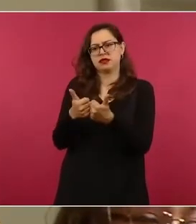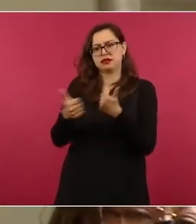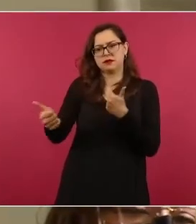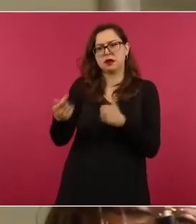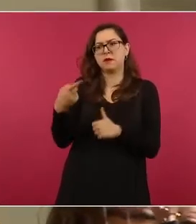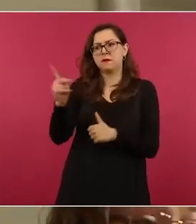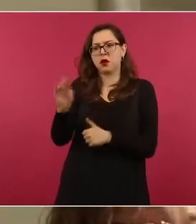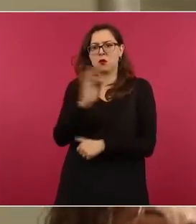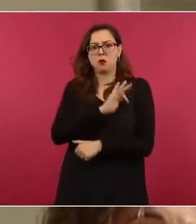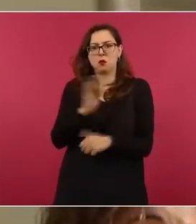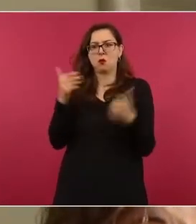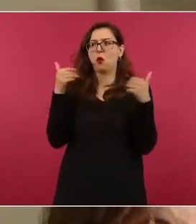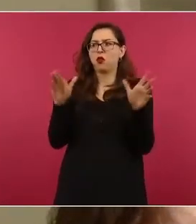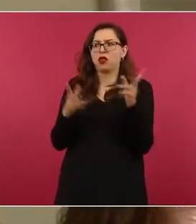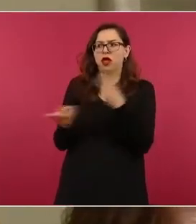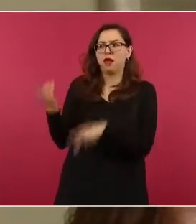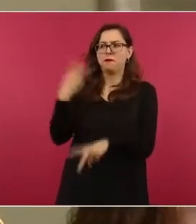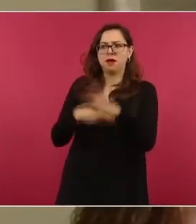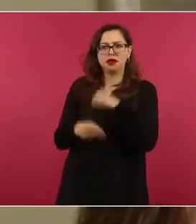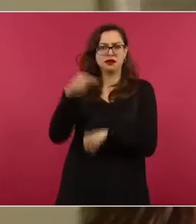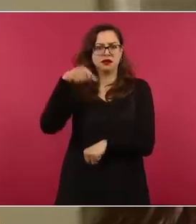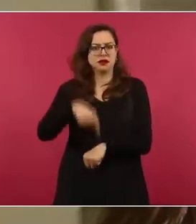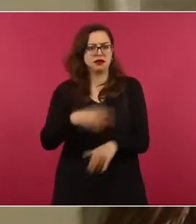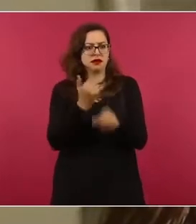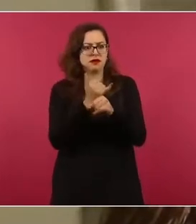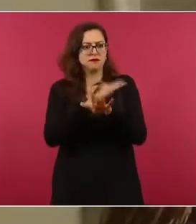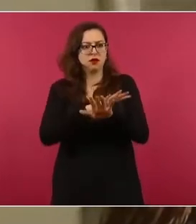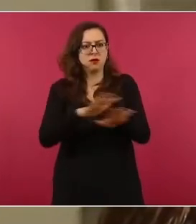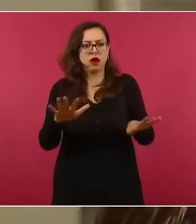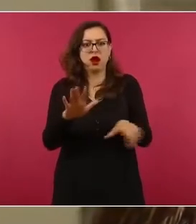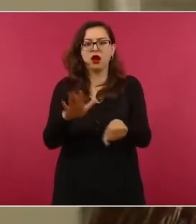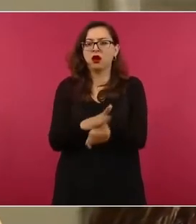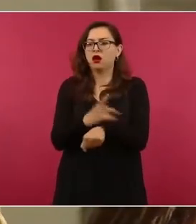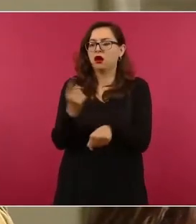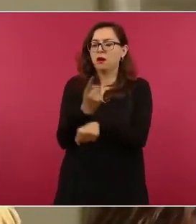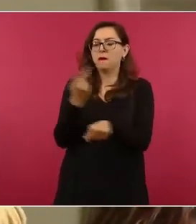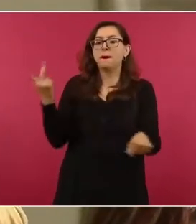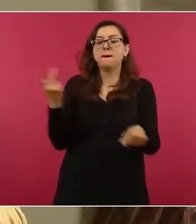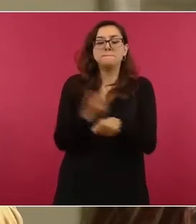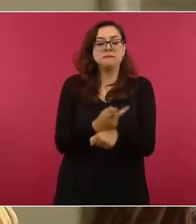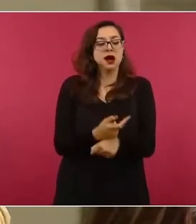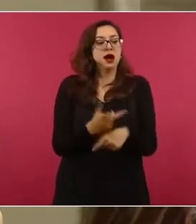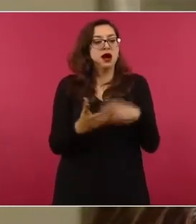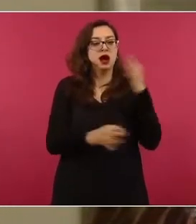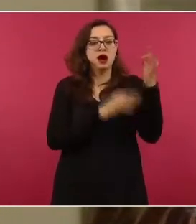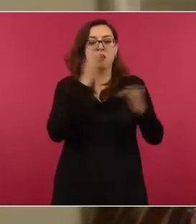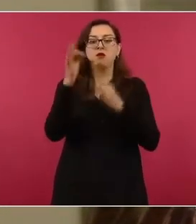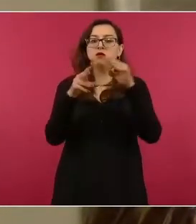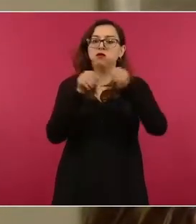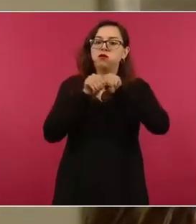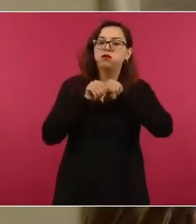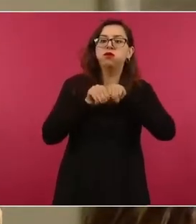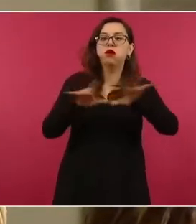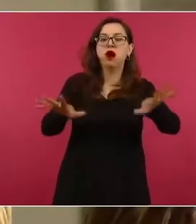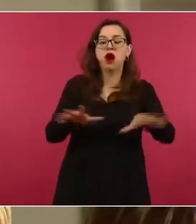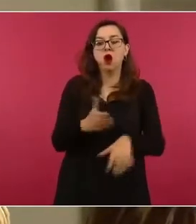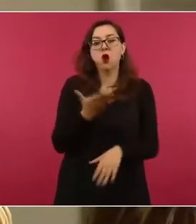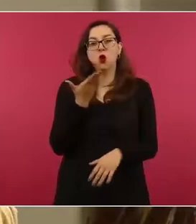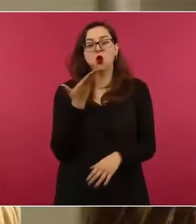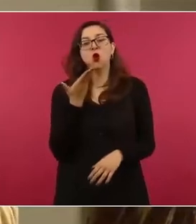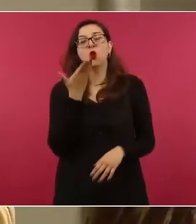semanalmente, porque lo que han estado desinformando varios medios de comunicación es que su administración es una de las